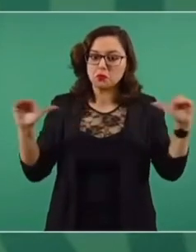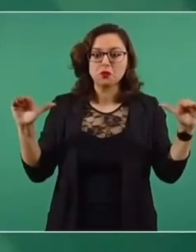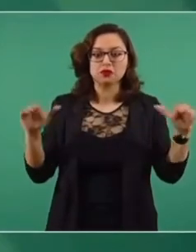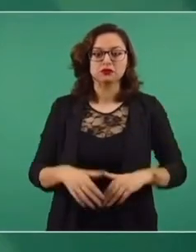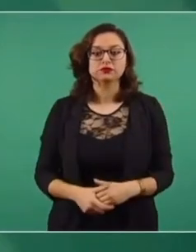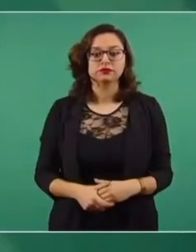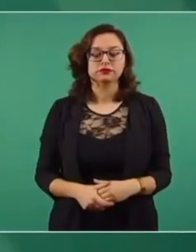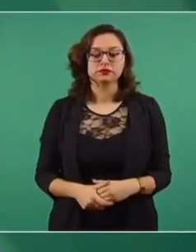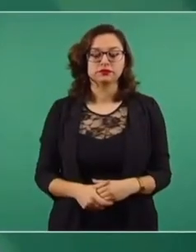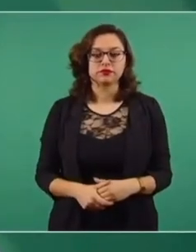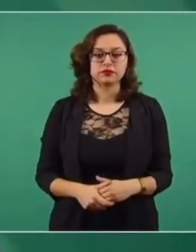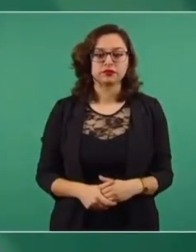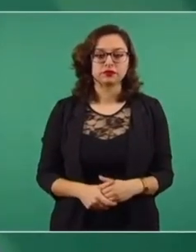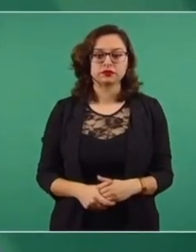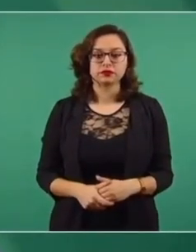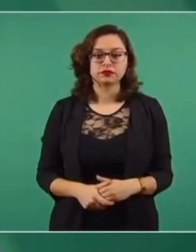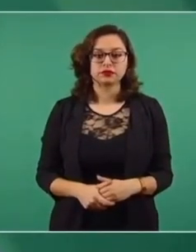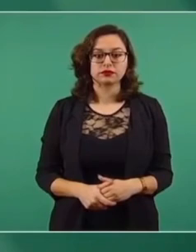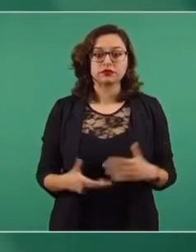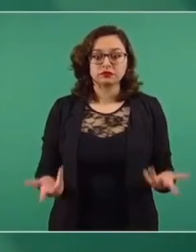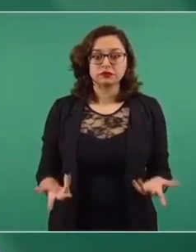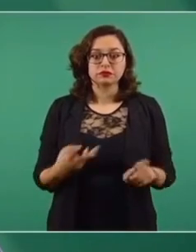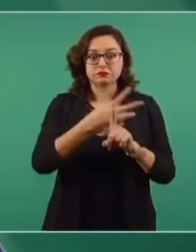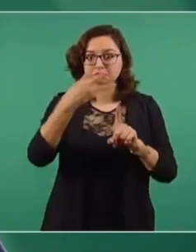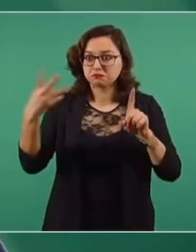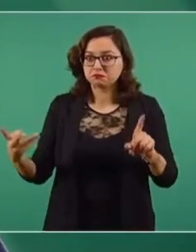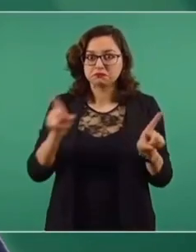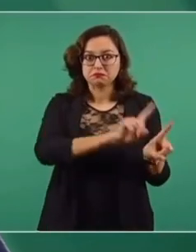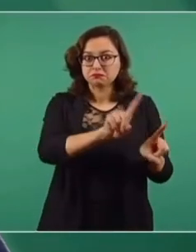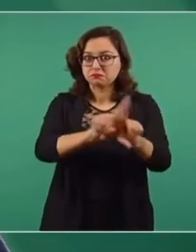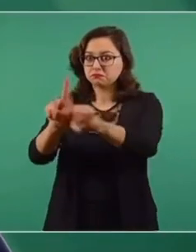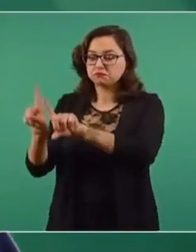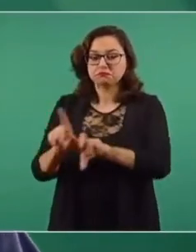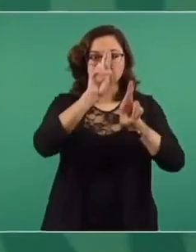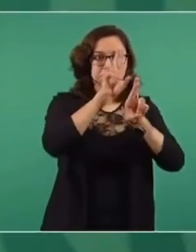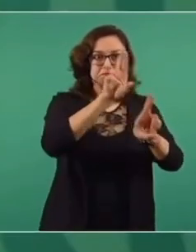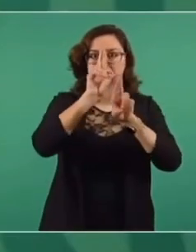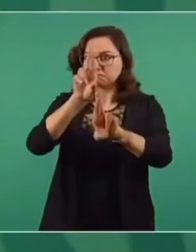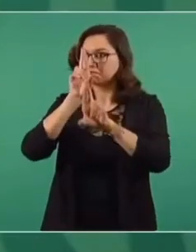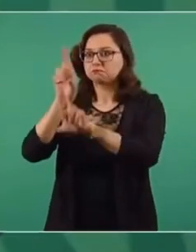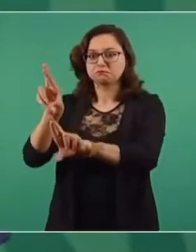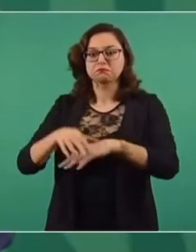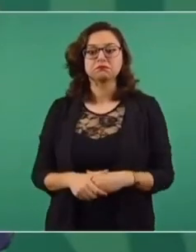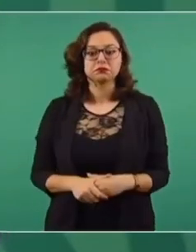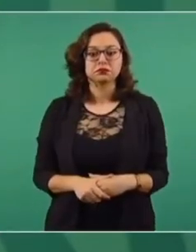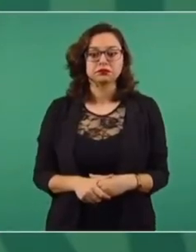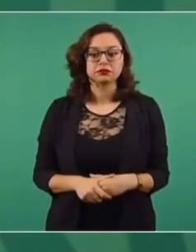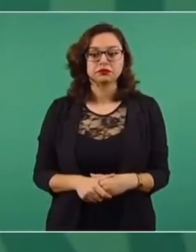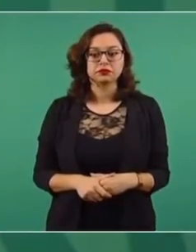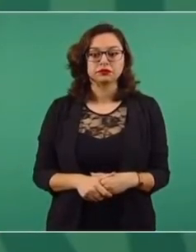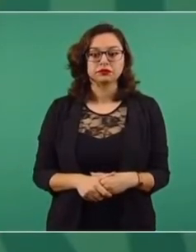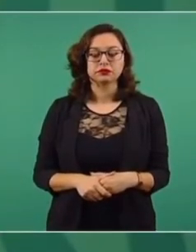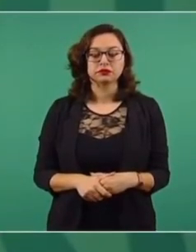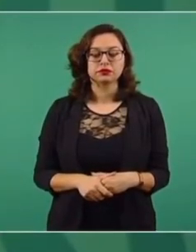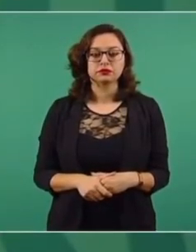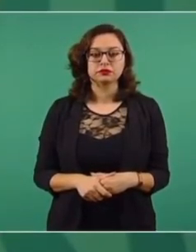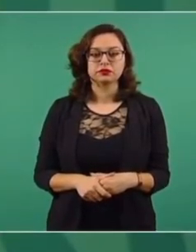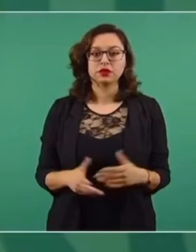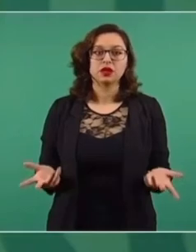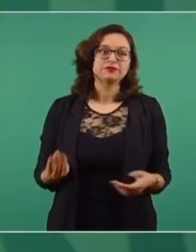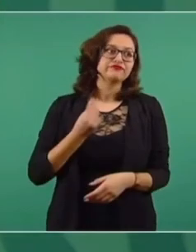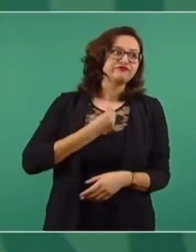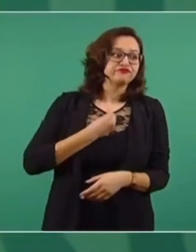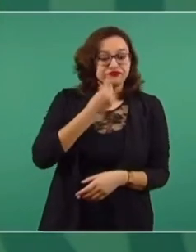estamos por el respeto a la diversidad, no sólo por la